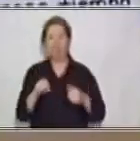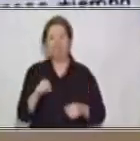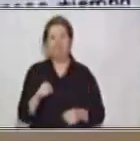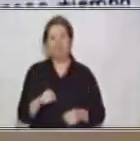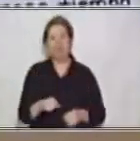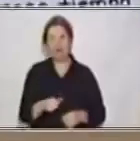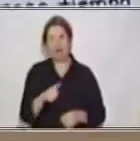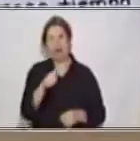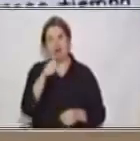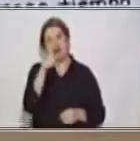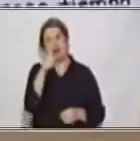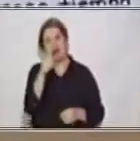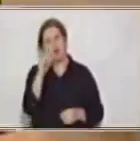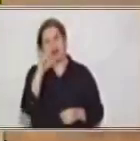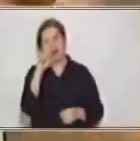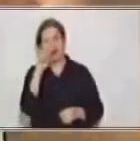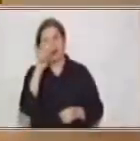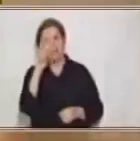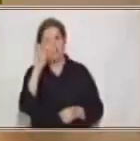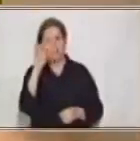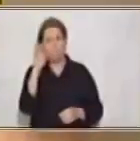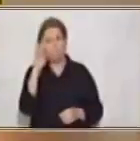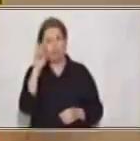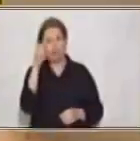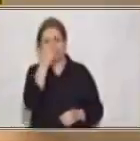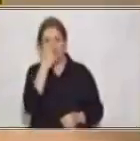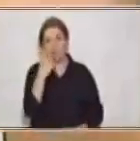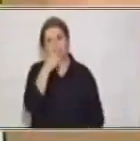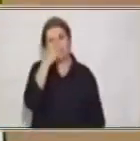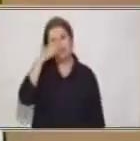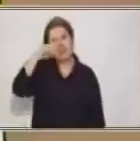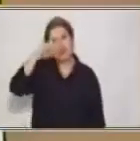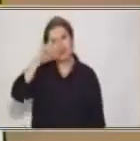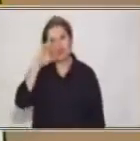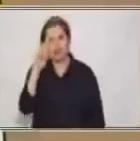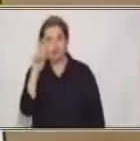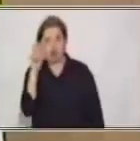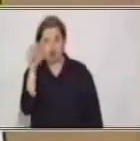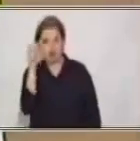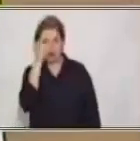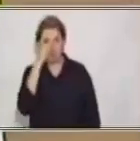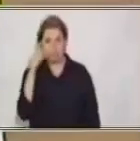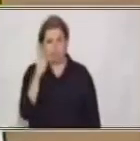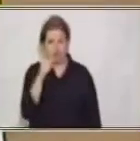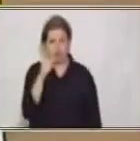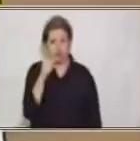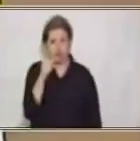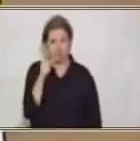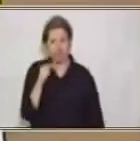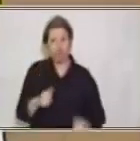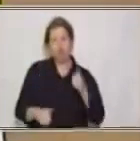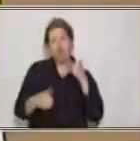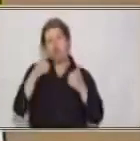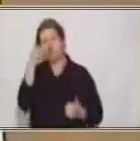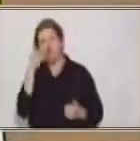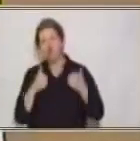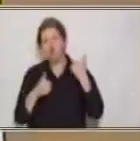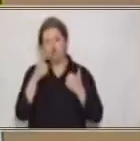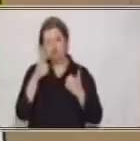Adversativas indican contrariedad o posición entre lo que se dijo y lo que se dirá. ¿Cuáles son?